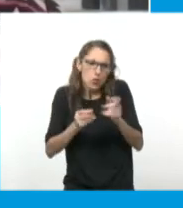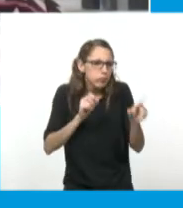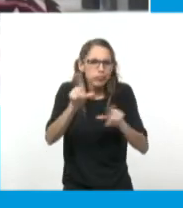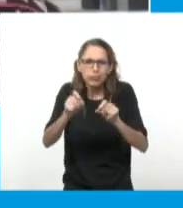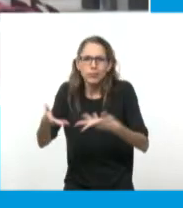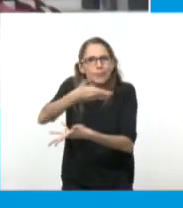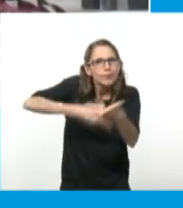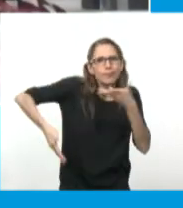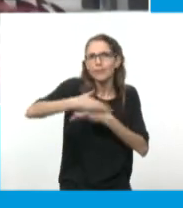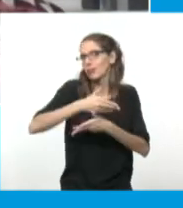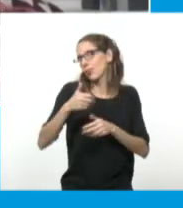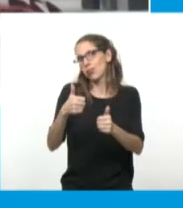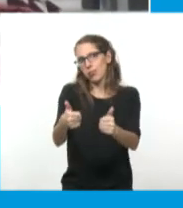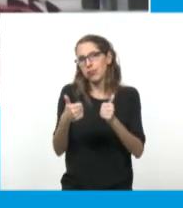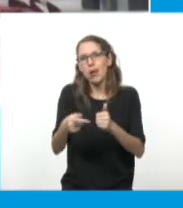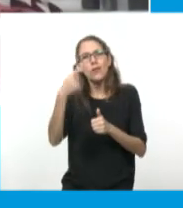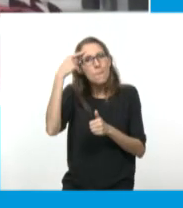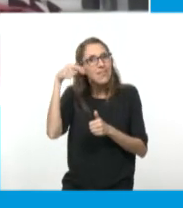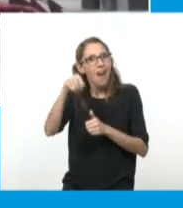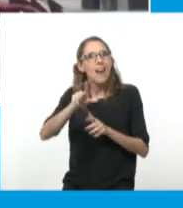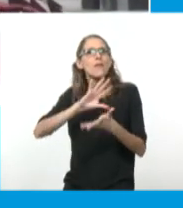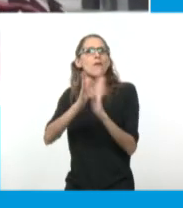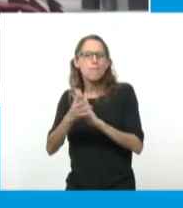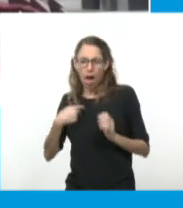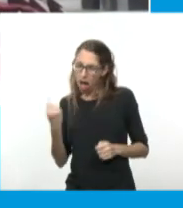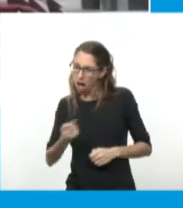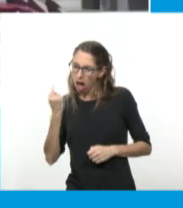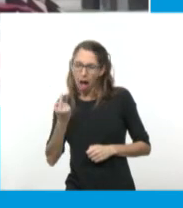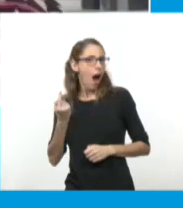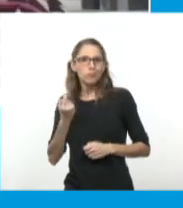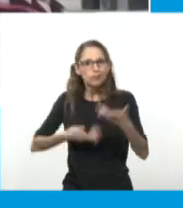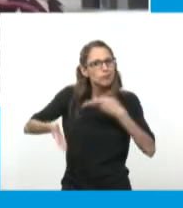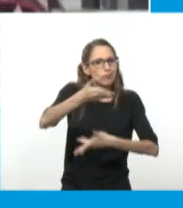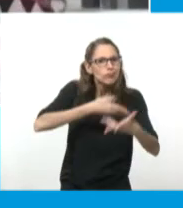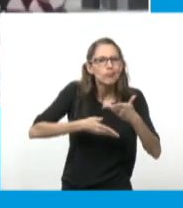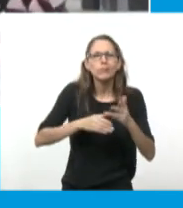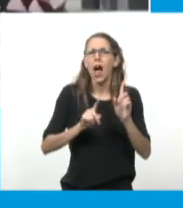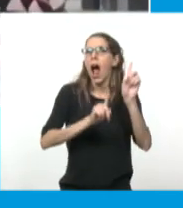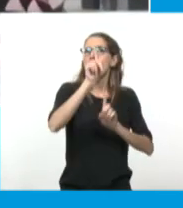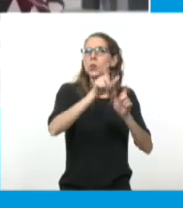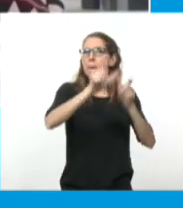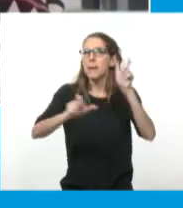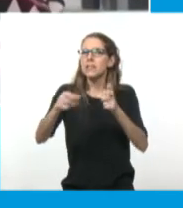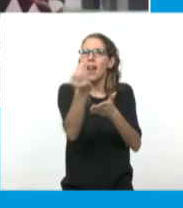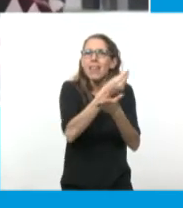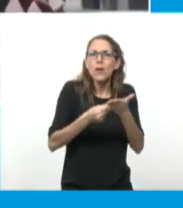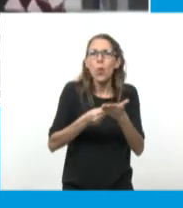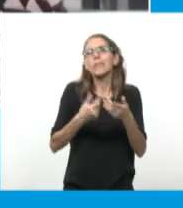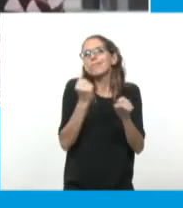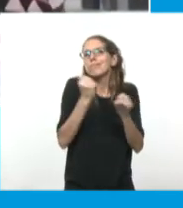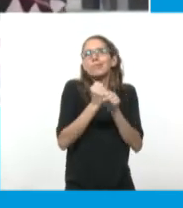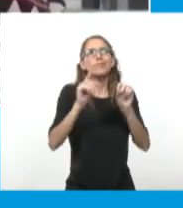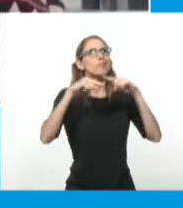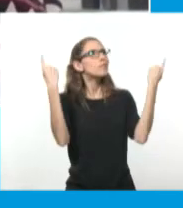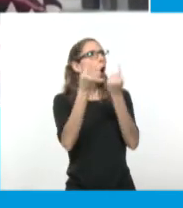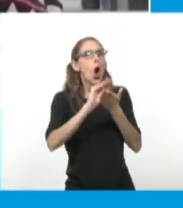surfea mejor la soledad. Hay muchos dibujantes también que comparten estudios de dibujo, es una